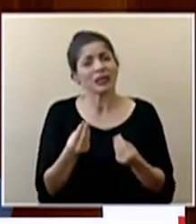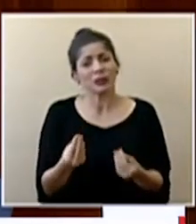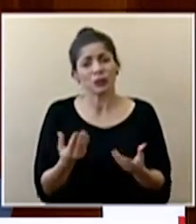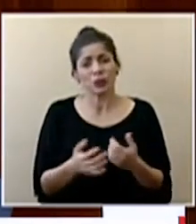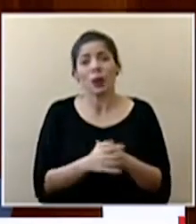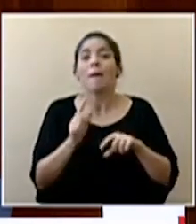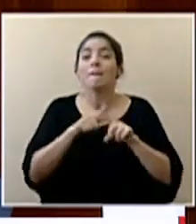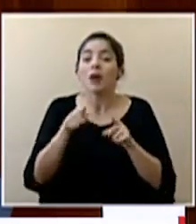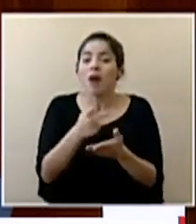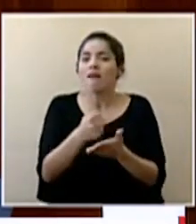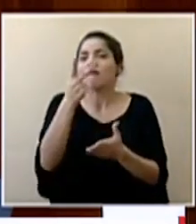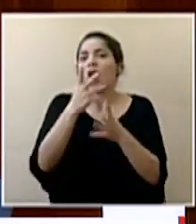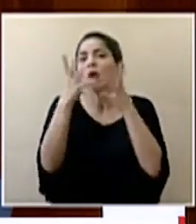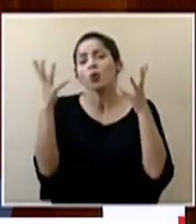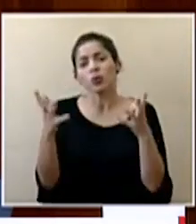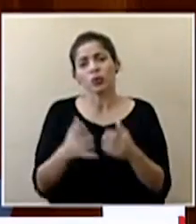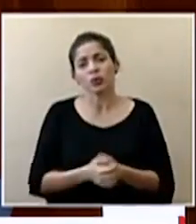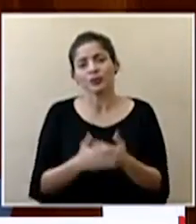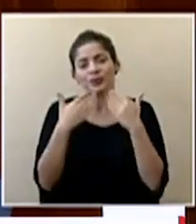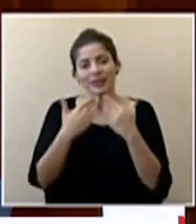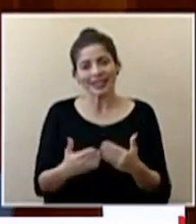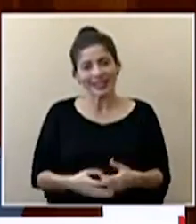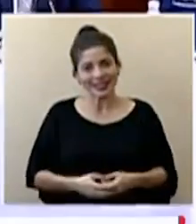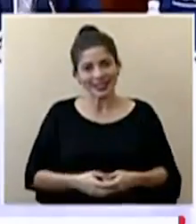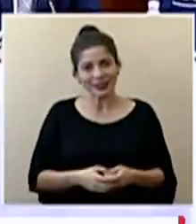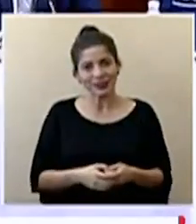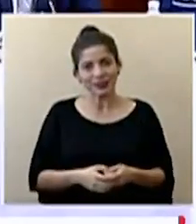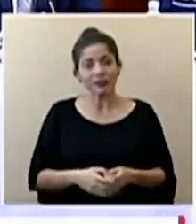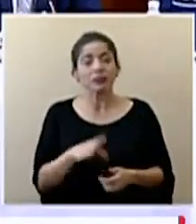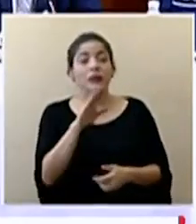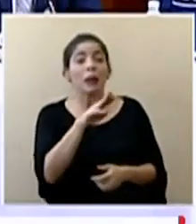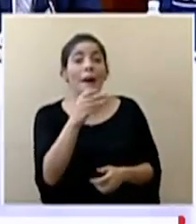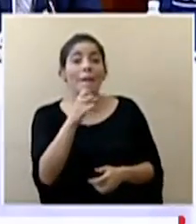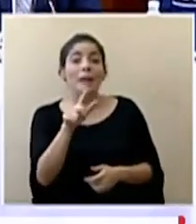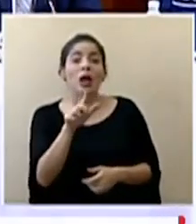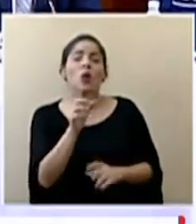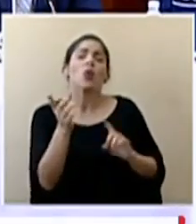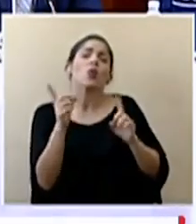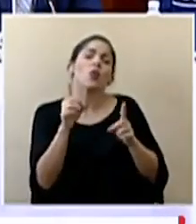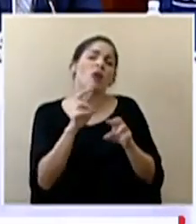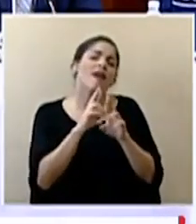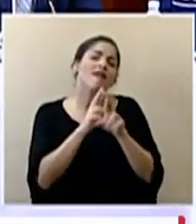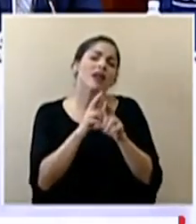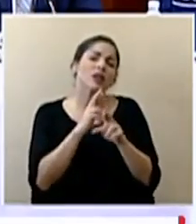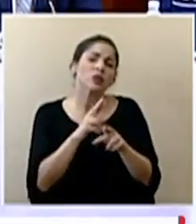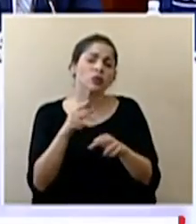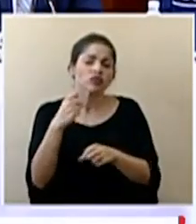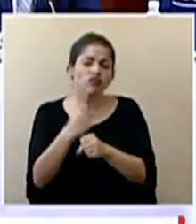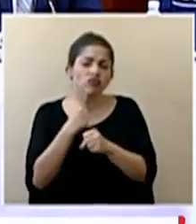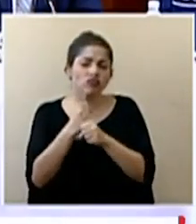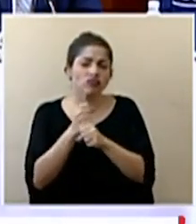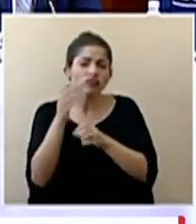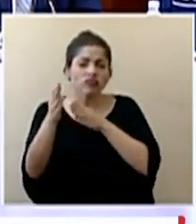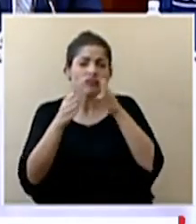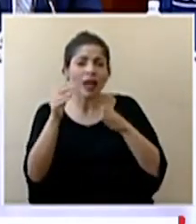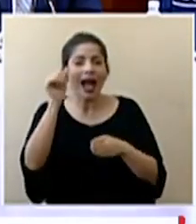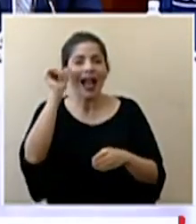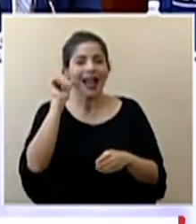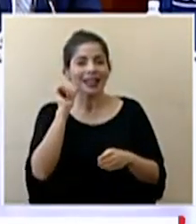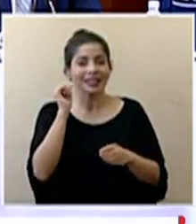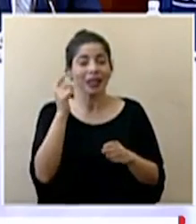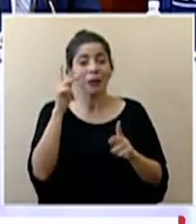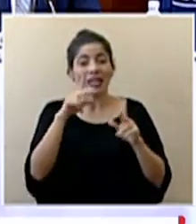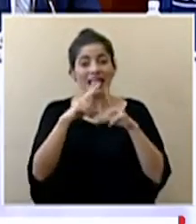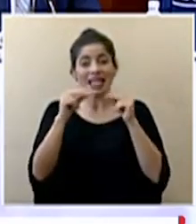pero vale muchísimo gracias don Michael ¿cuáles son los resultados de los operativos realizados ayer con respecto a la